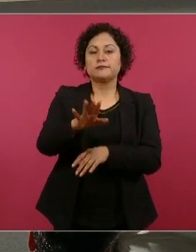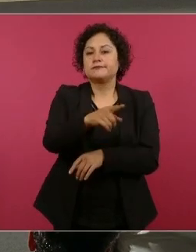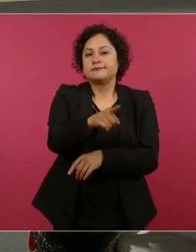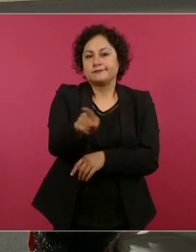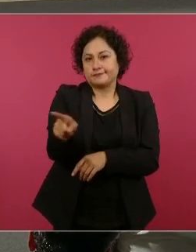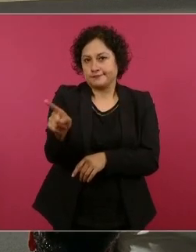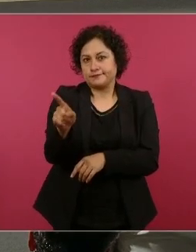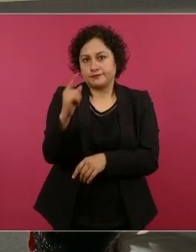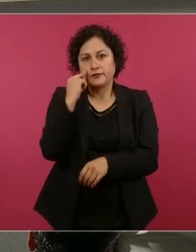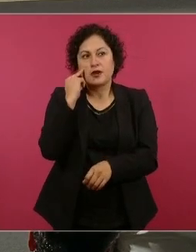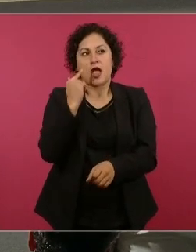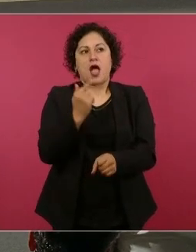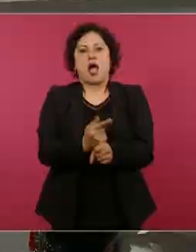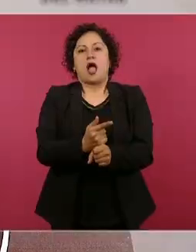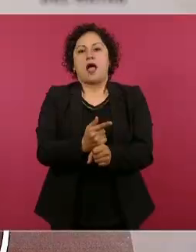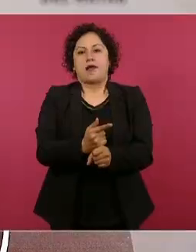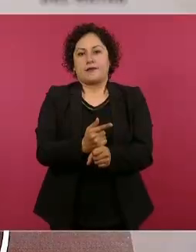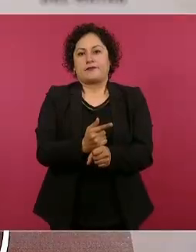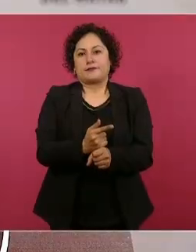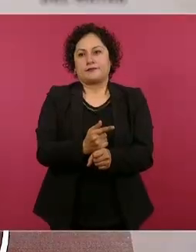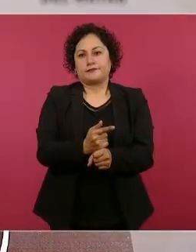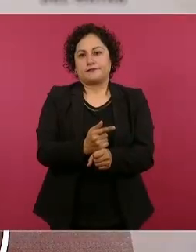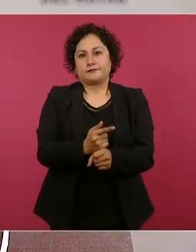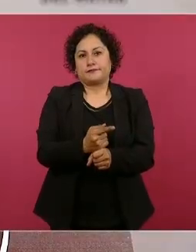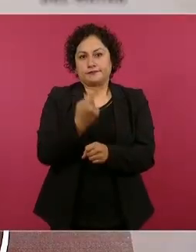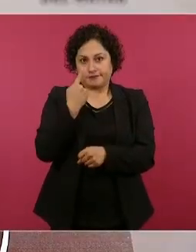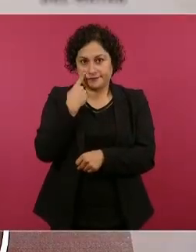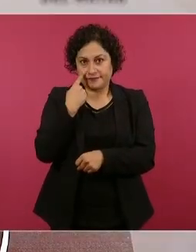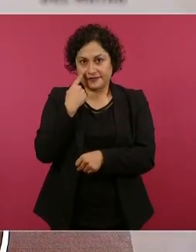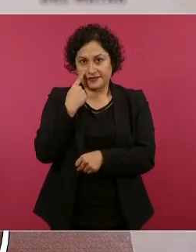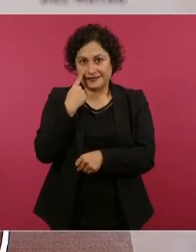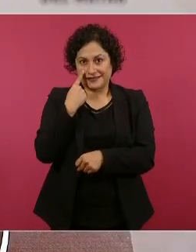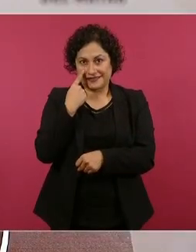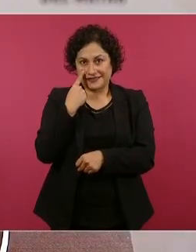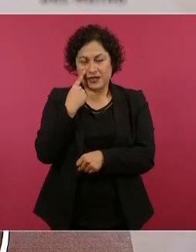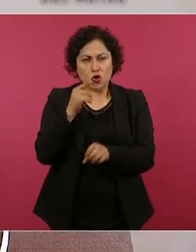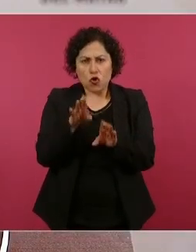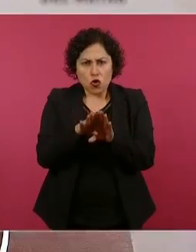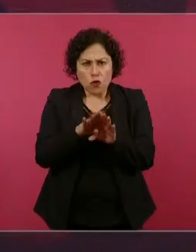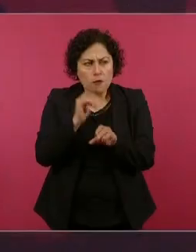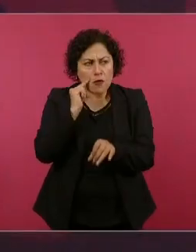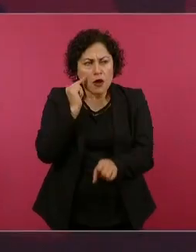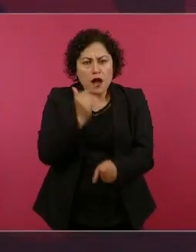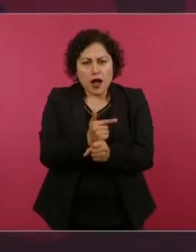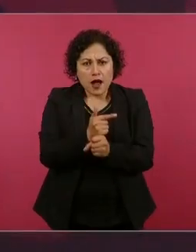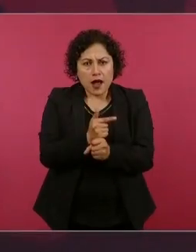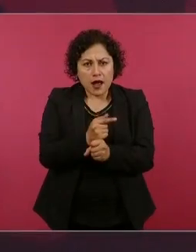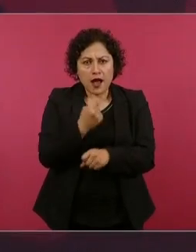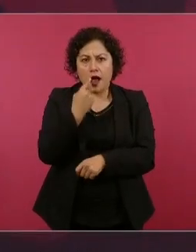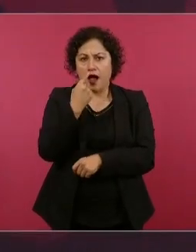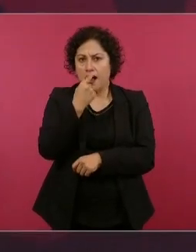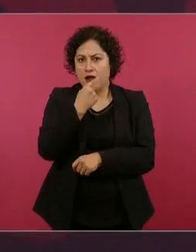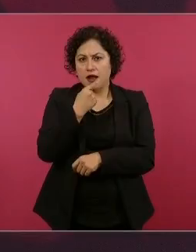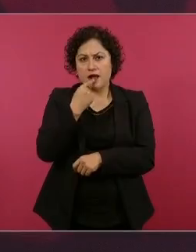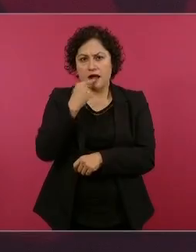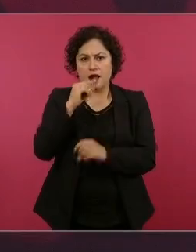cuenta, no coincide el movimiento de la boca con